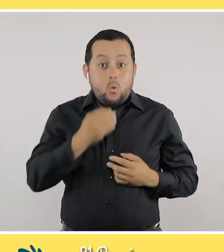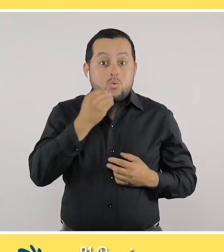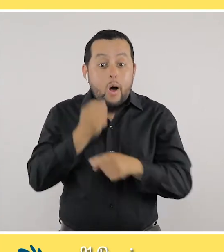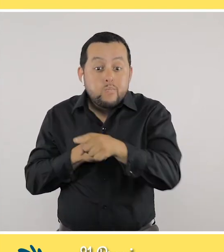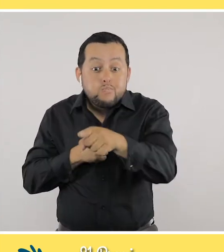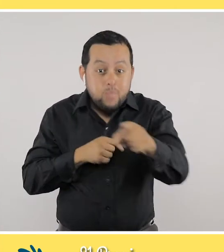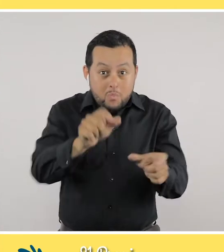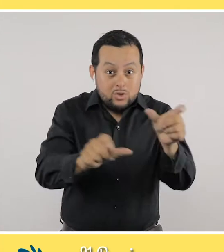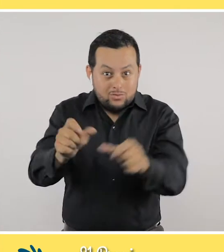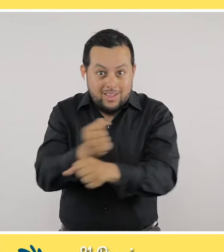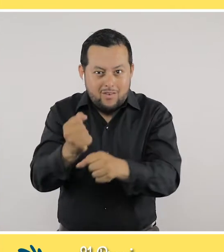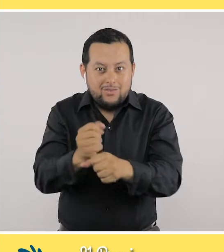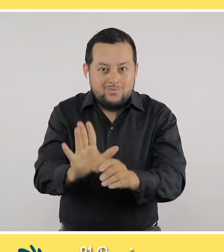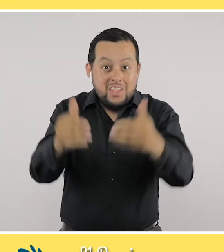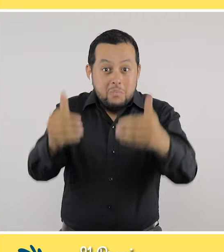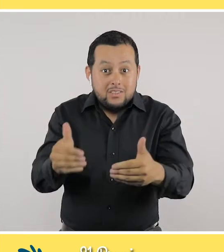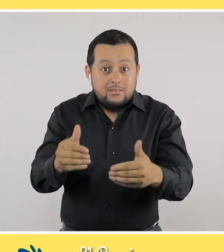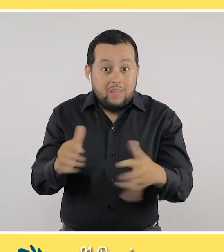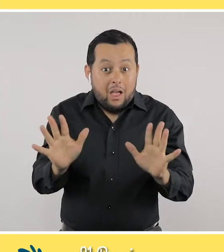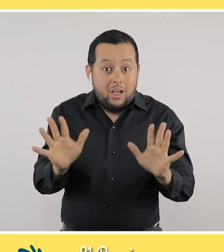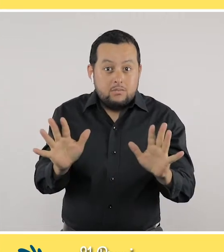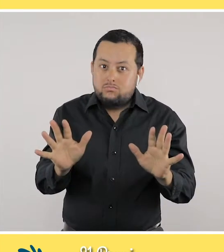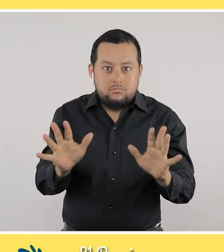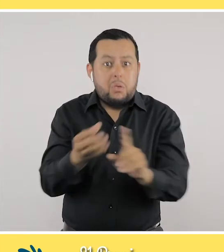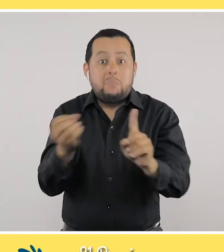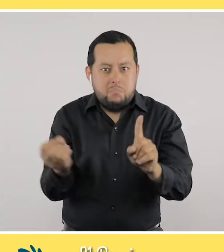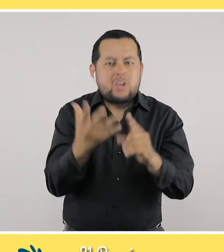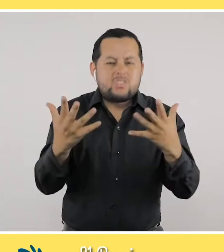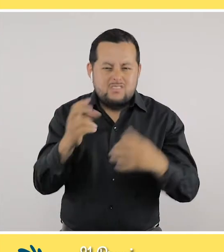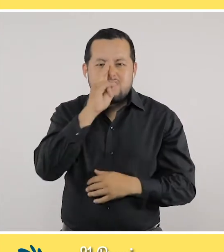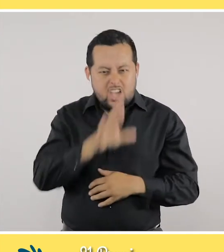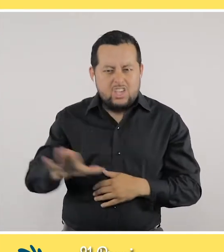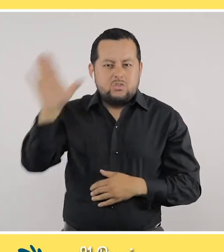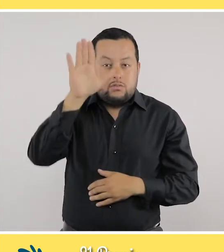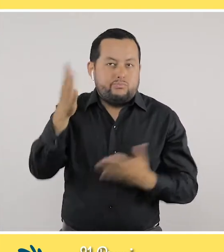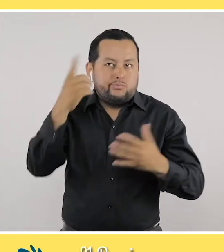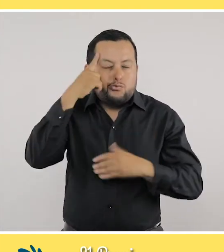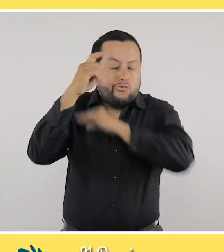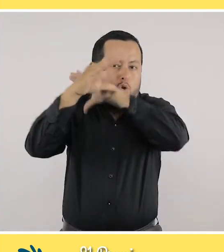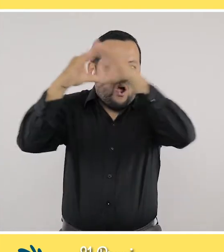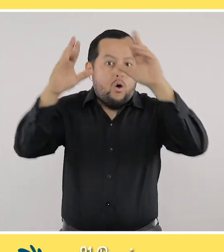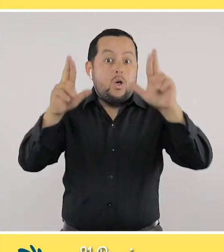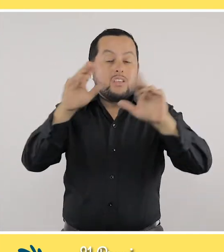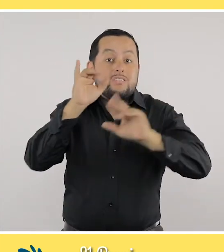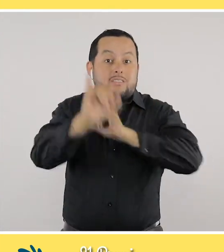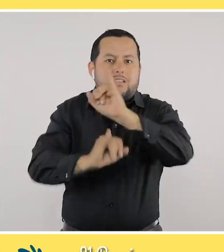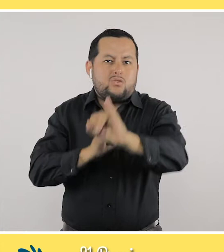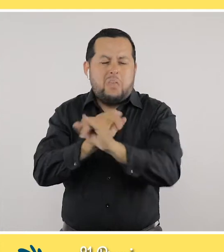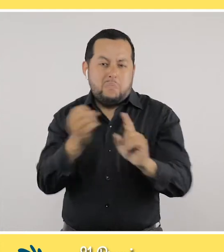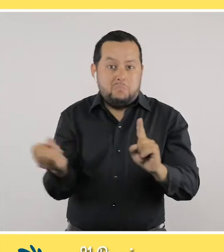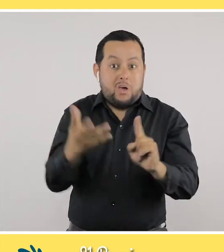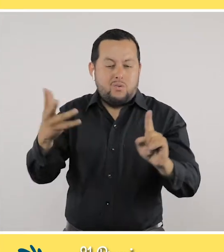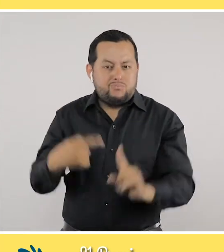vidas, de los hogares, de nuestros colaboradores en condiciones de discapacidad. Queremos un impacto a nivel nacional y, ¿por qué no soñar en grande?,